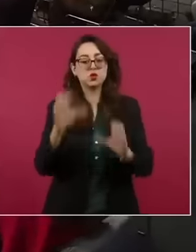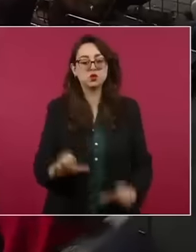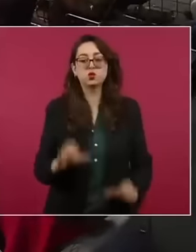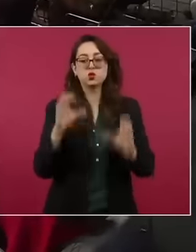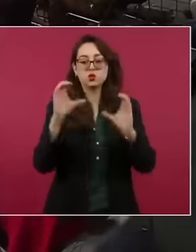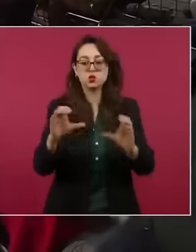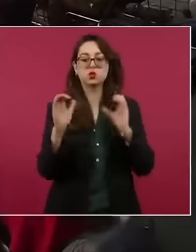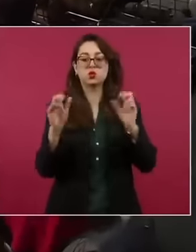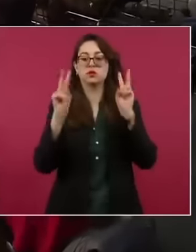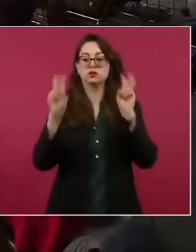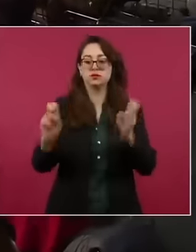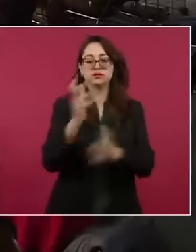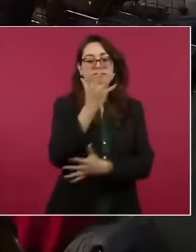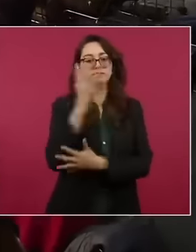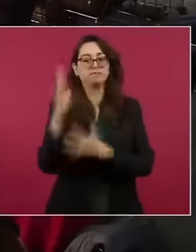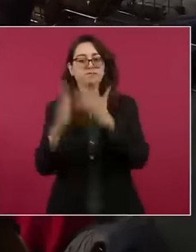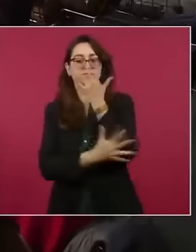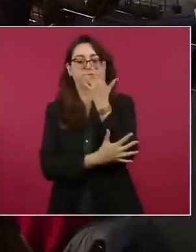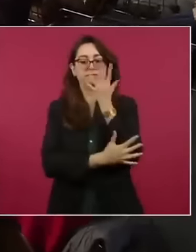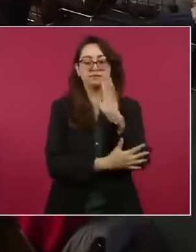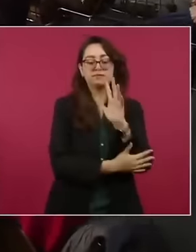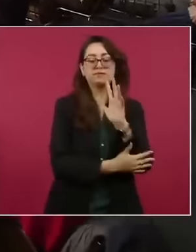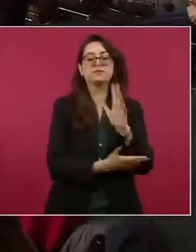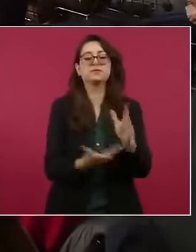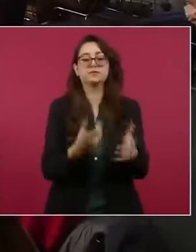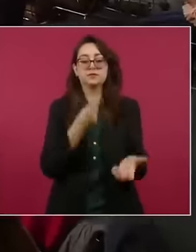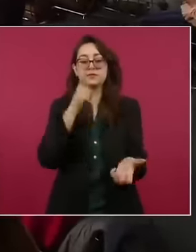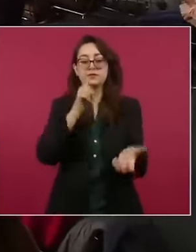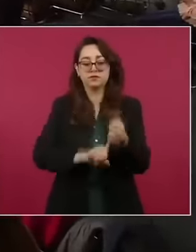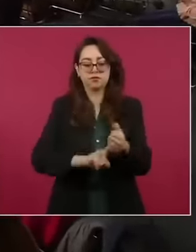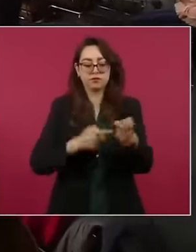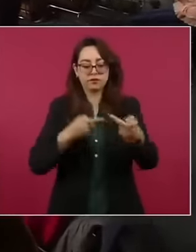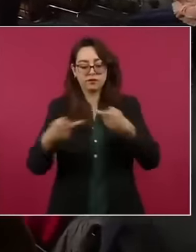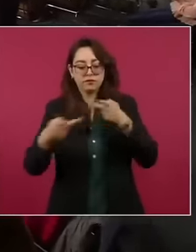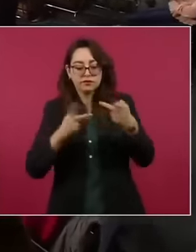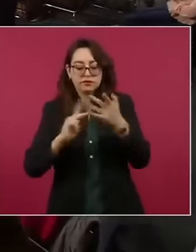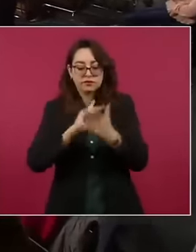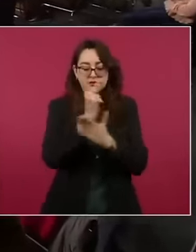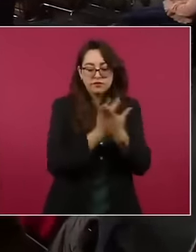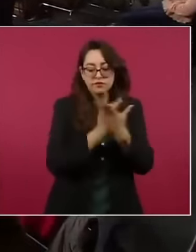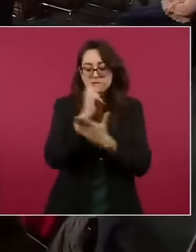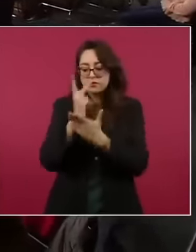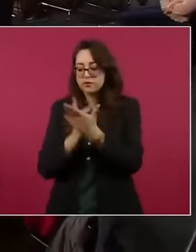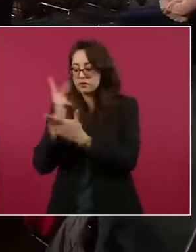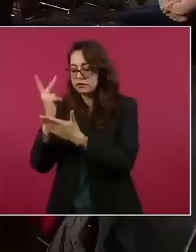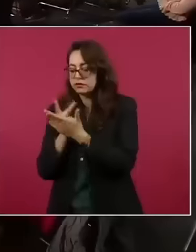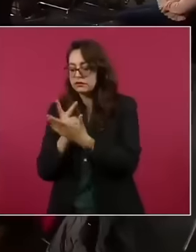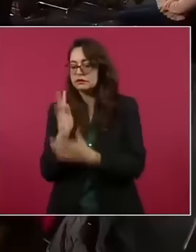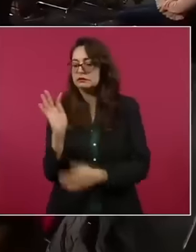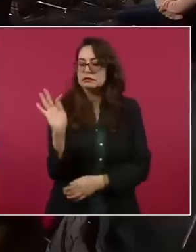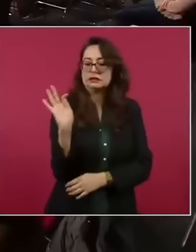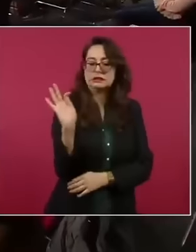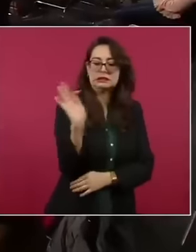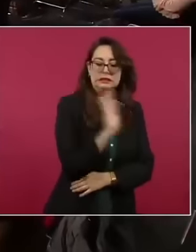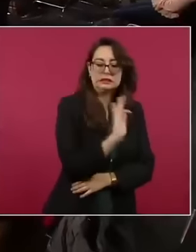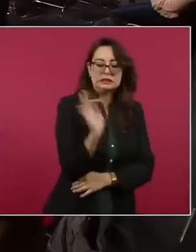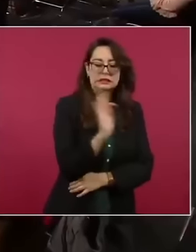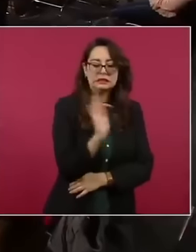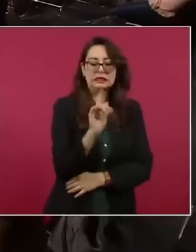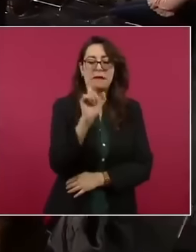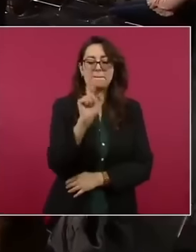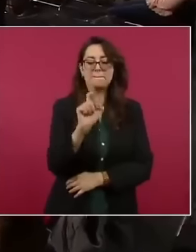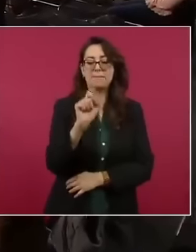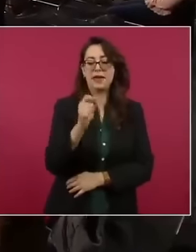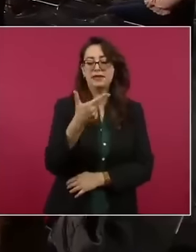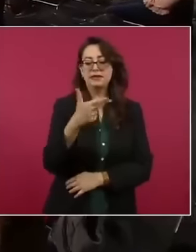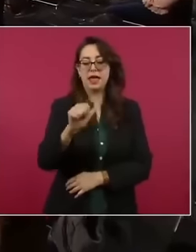medio ambiente. Estamos incluyendo dentro de los programas medidas de mitigación muy importantes, en las que por cada 20 hectáreas